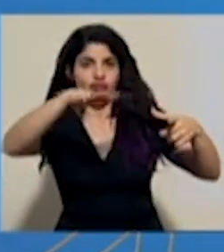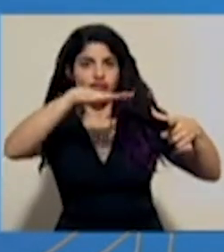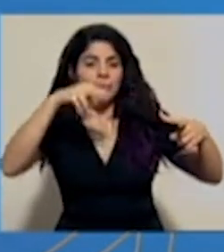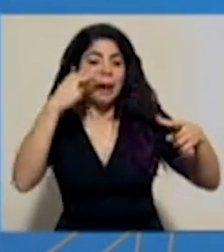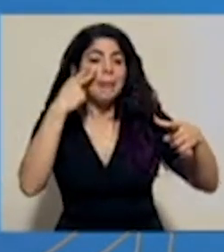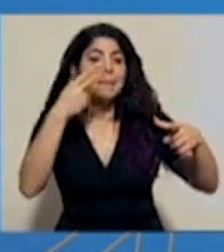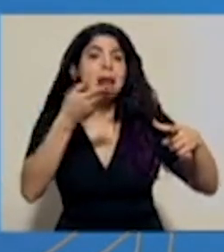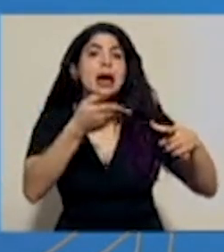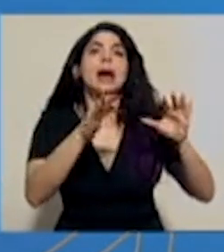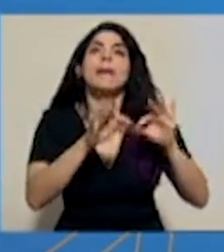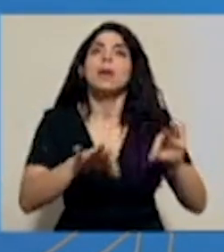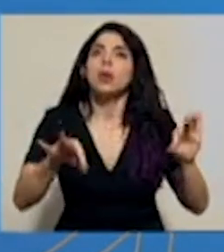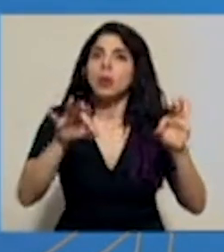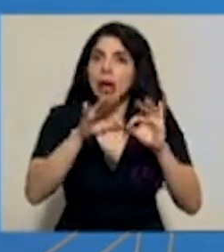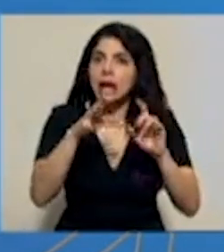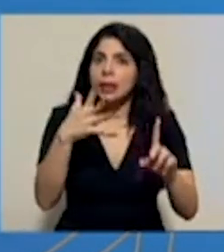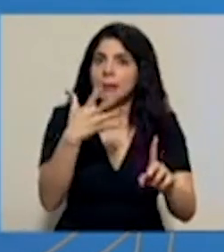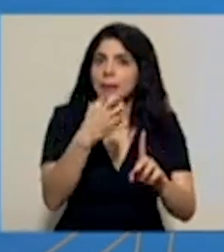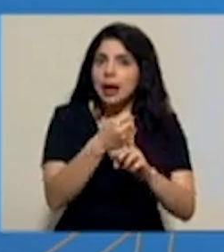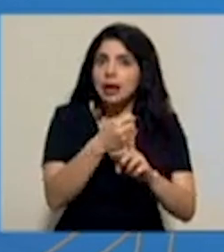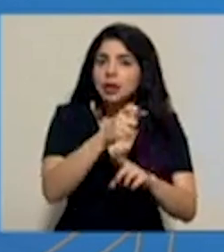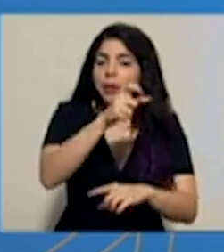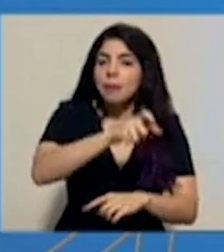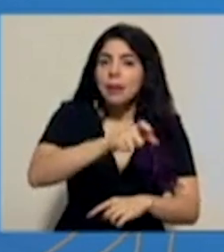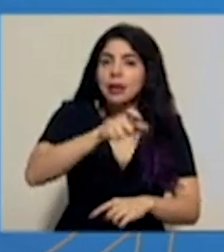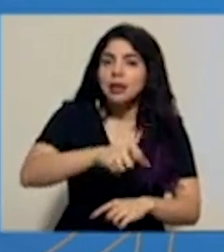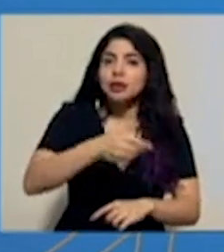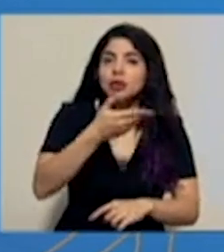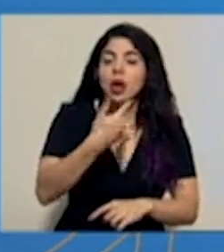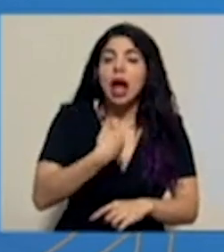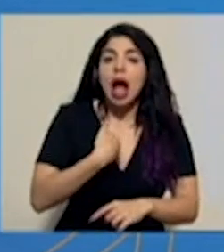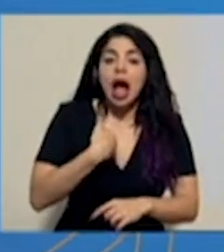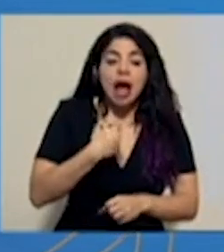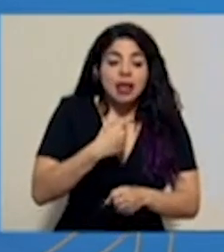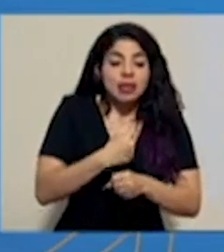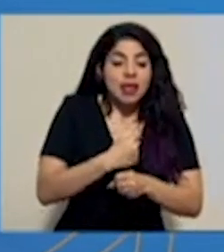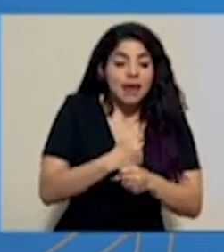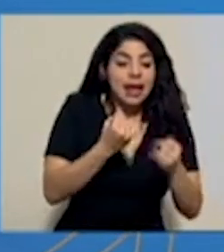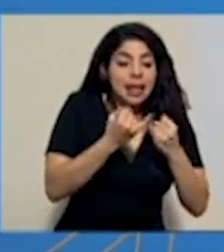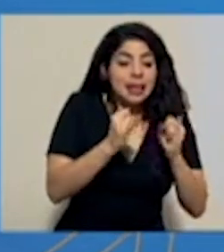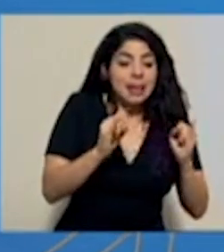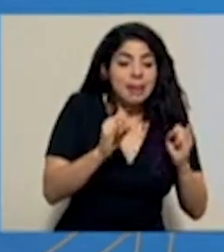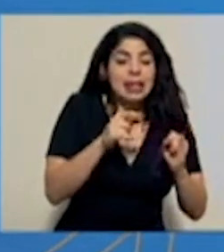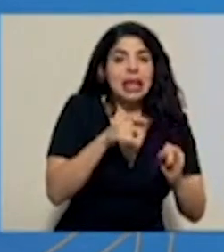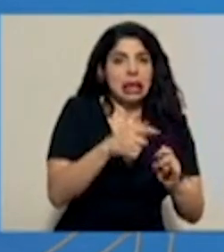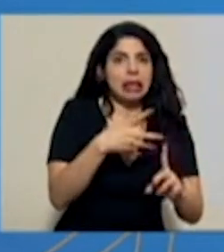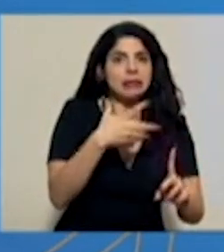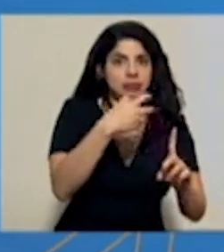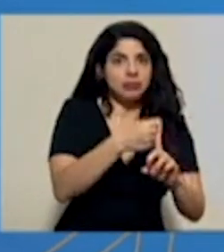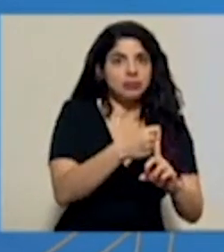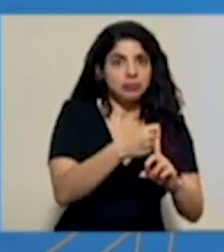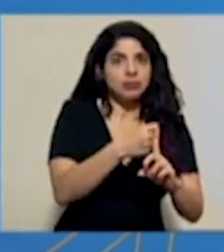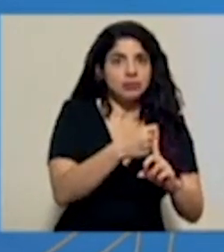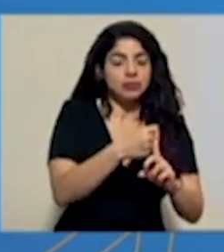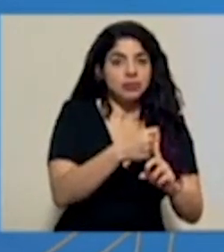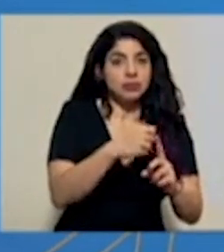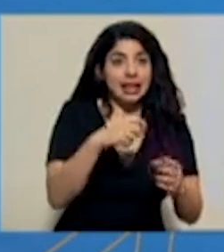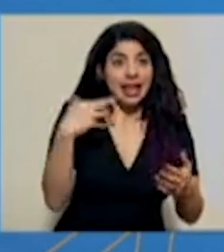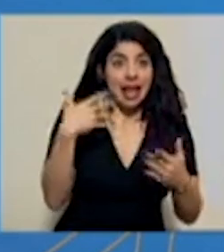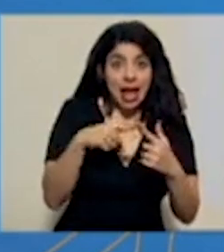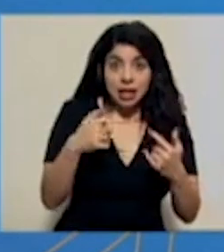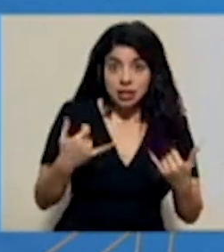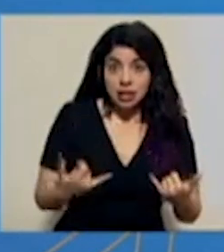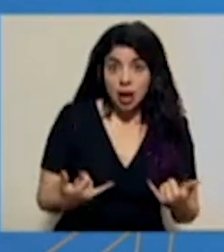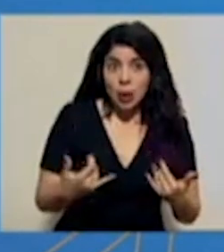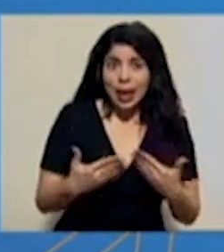una importante afectación en personas que tienen un trabajo independiente, lo cual representa al día de